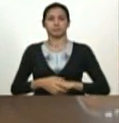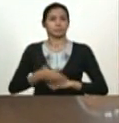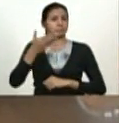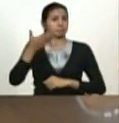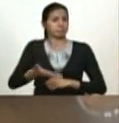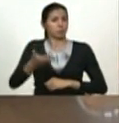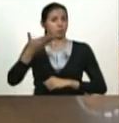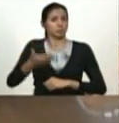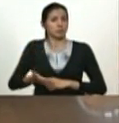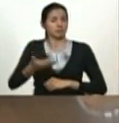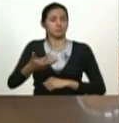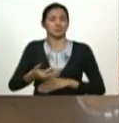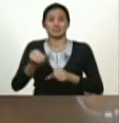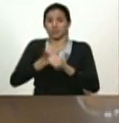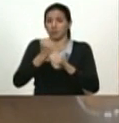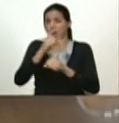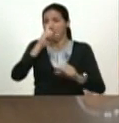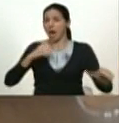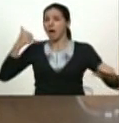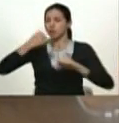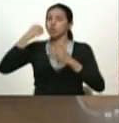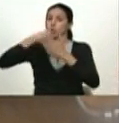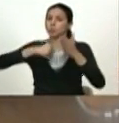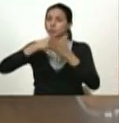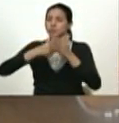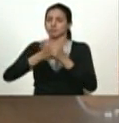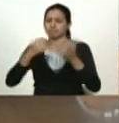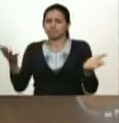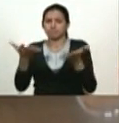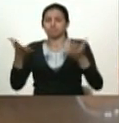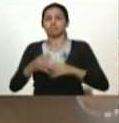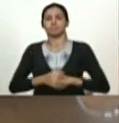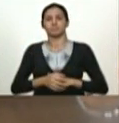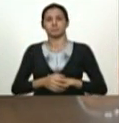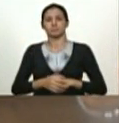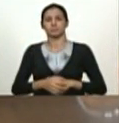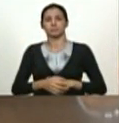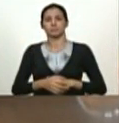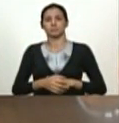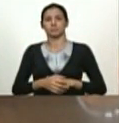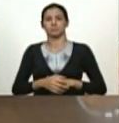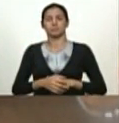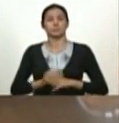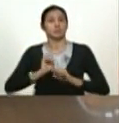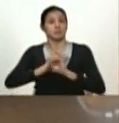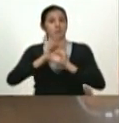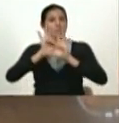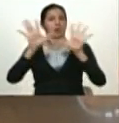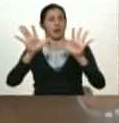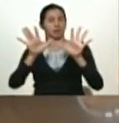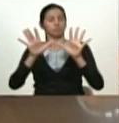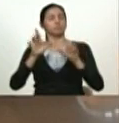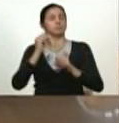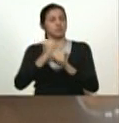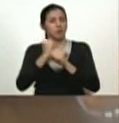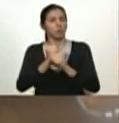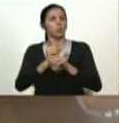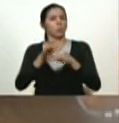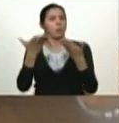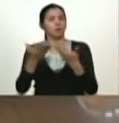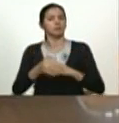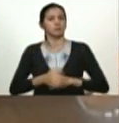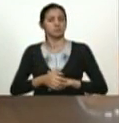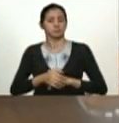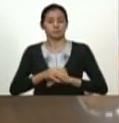clave en todos estos años de lucha en la construcción de la nueva clase obrera tiene un mandato muy claro que se lo he dado construir el nuevo